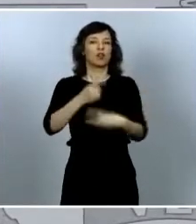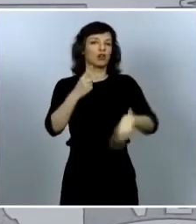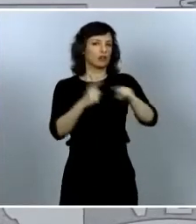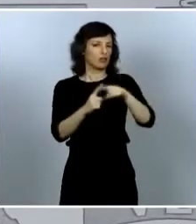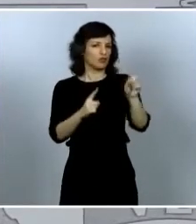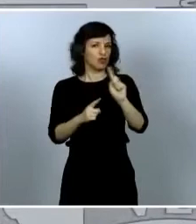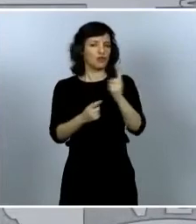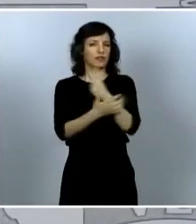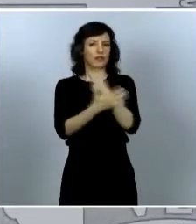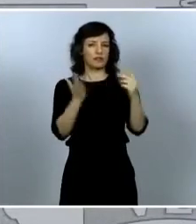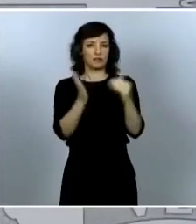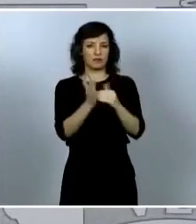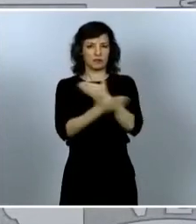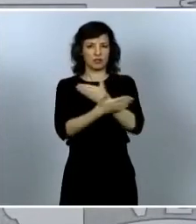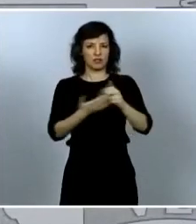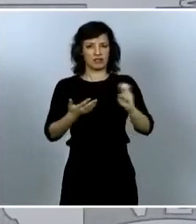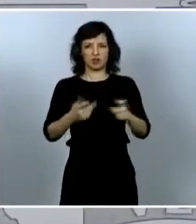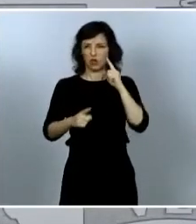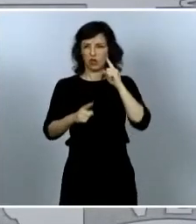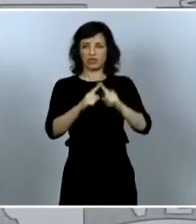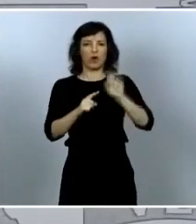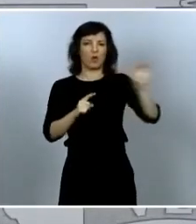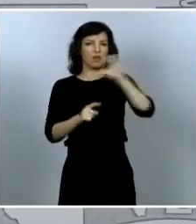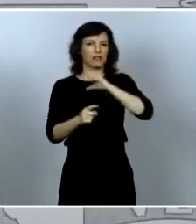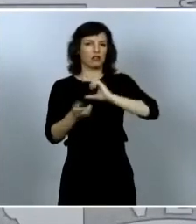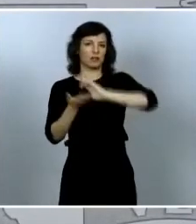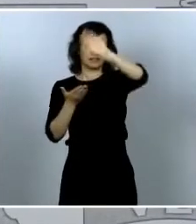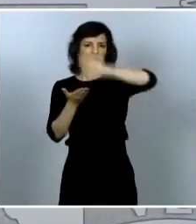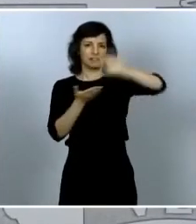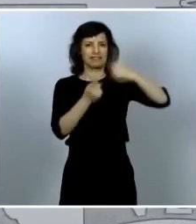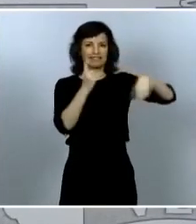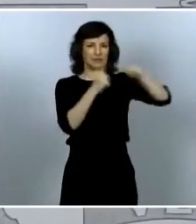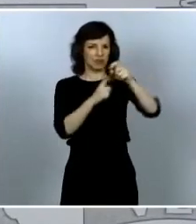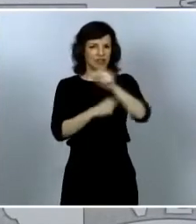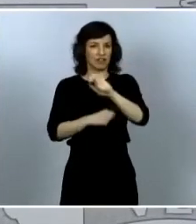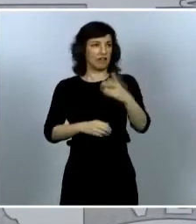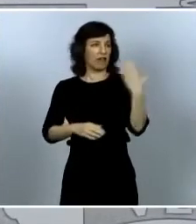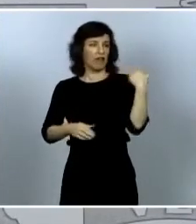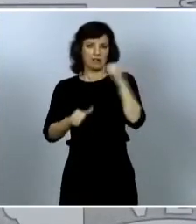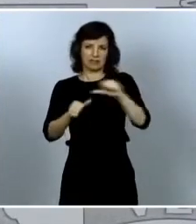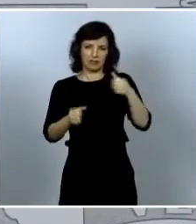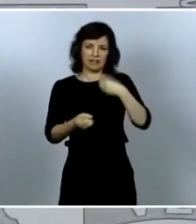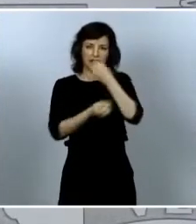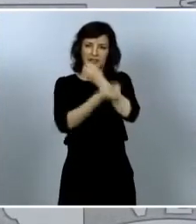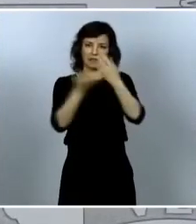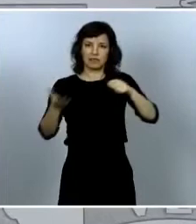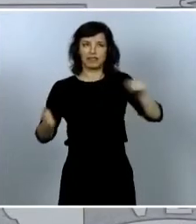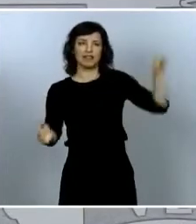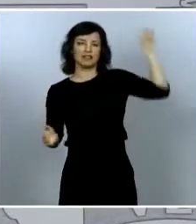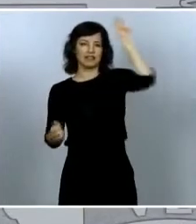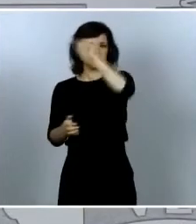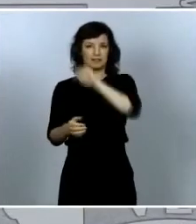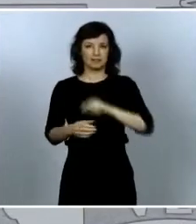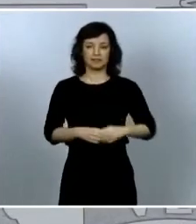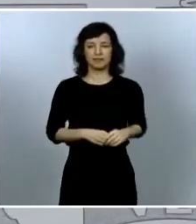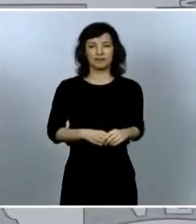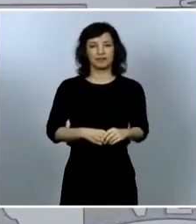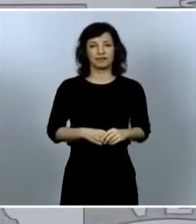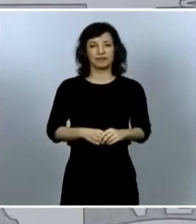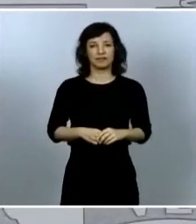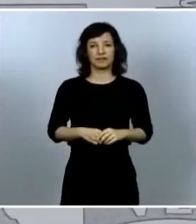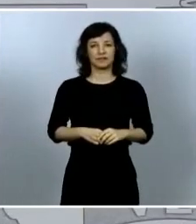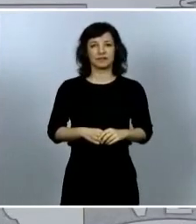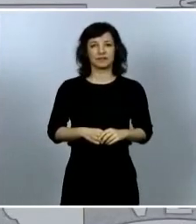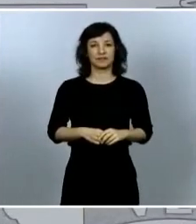las comunidades autónomas y que comuniqué hace unas semanas ya a los presidentes y presidentas autonómicos. El destino es combatir